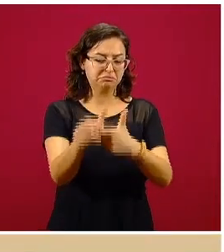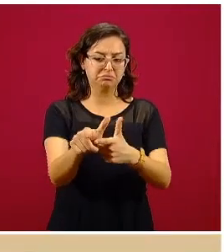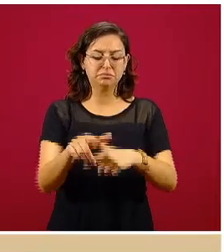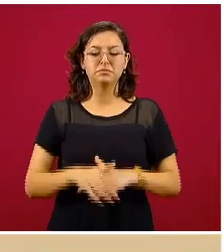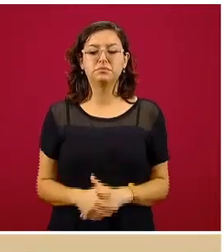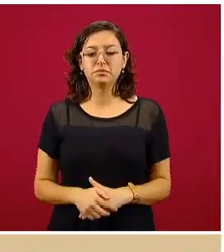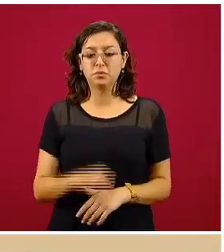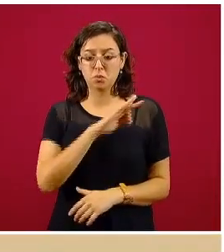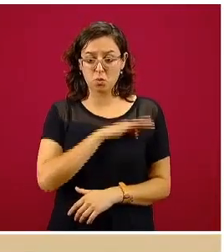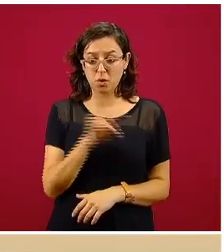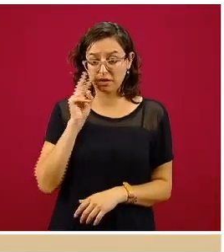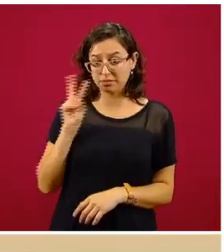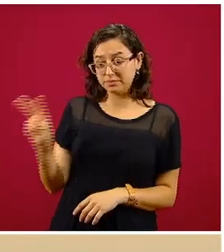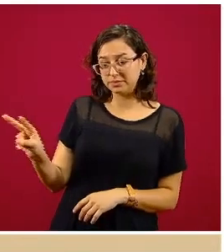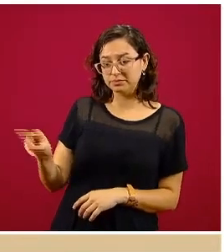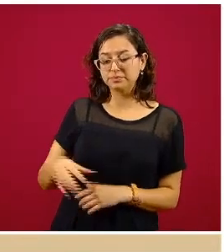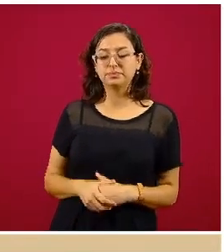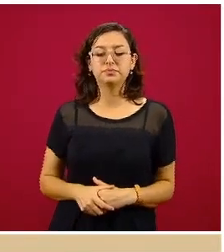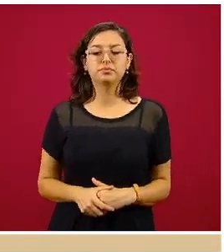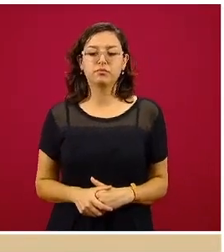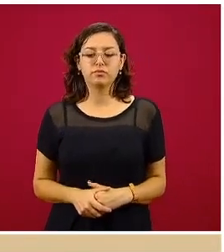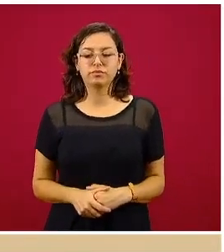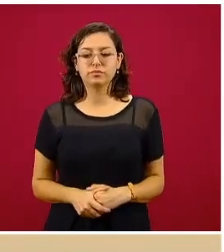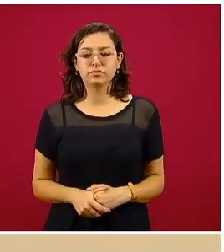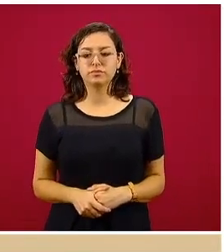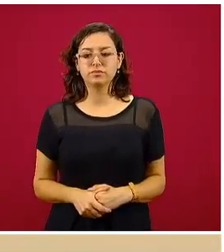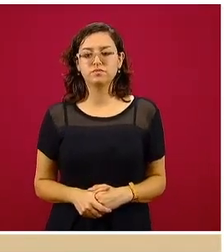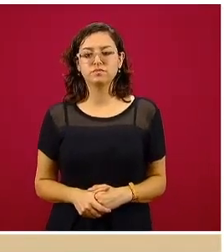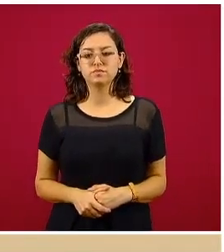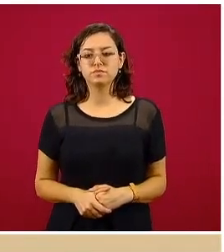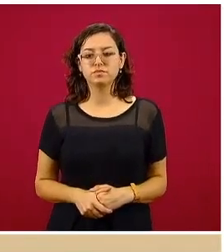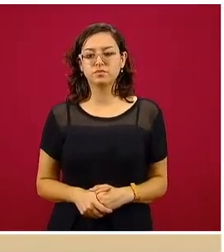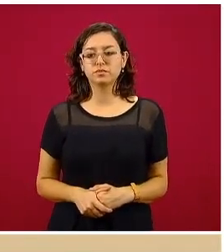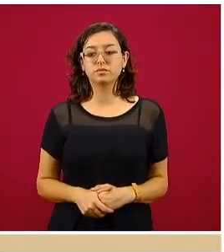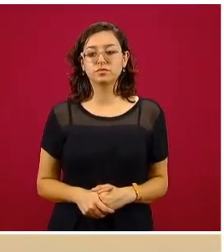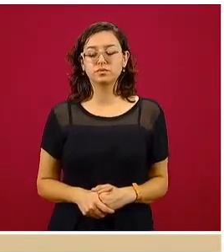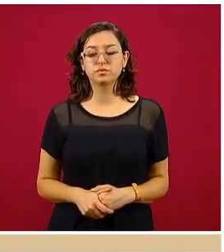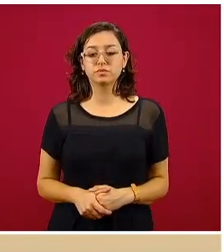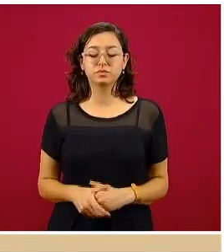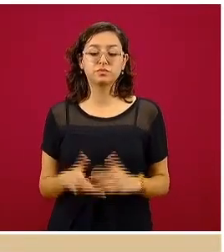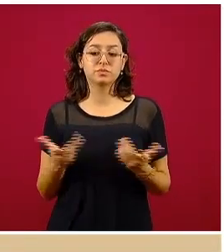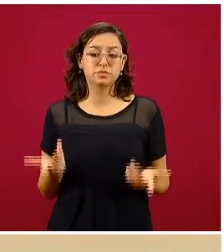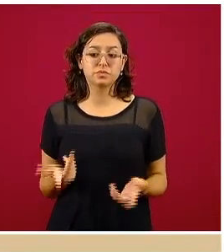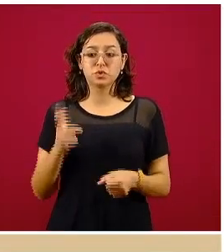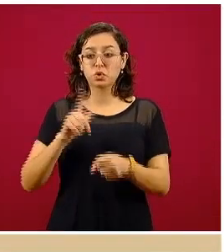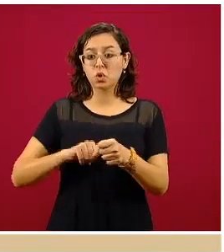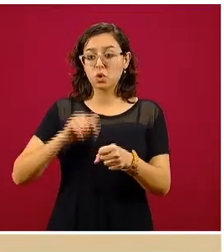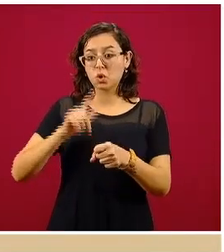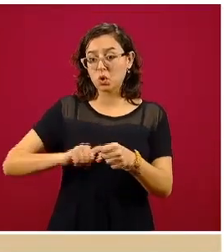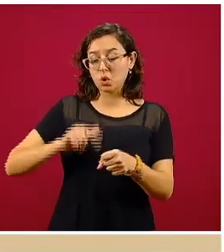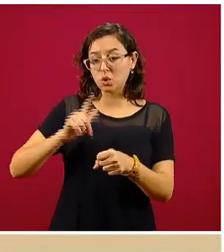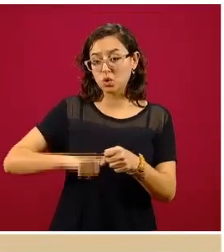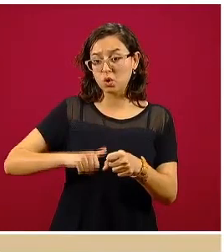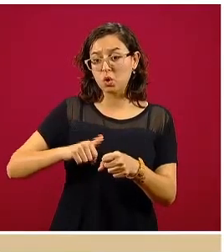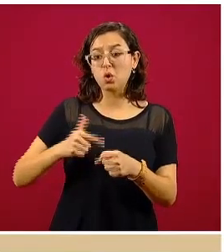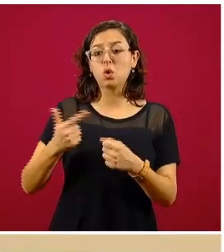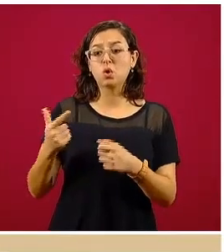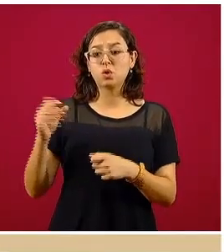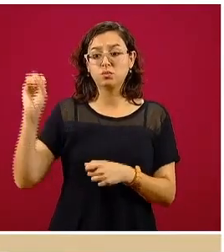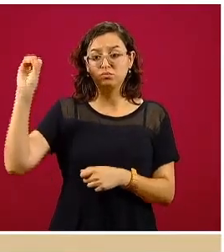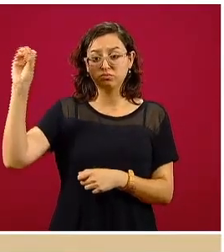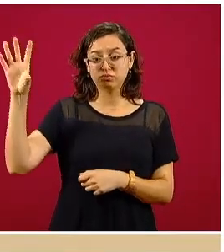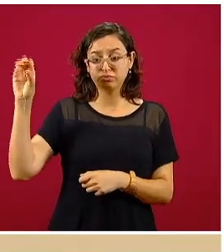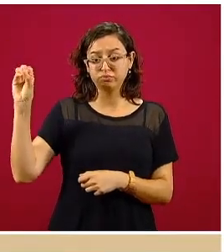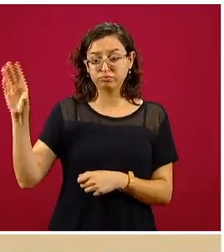lo que significa cada uno de los colores en función precisamente del riesgo, lo que quiere decir este mapa completamente